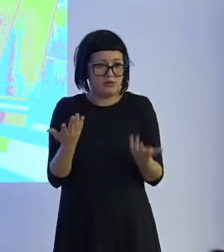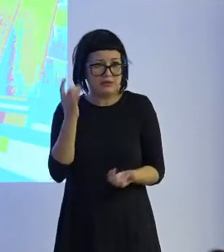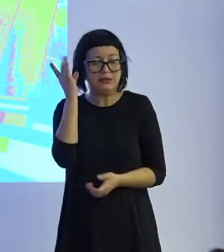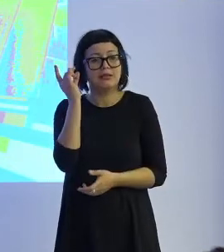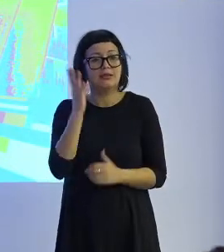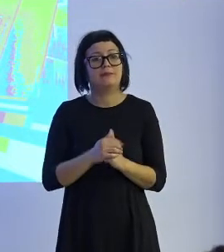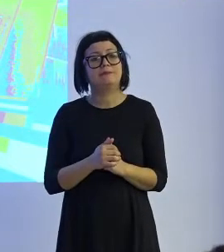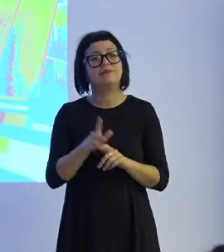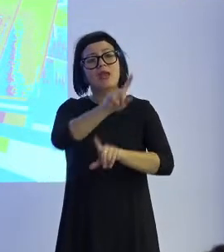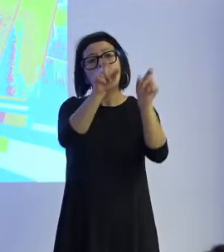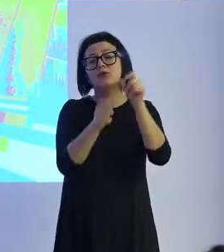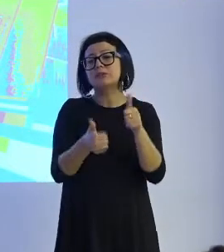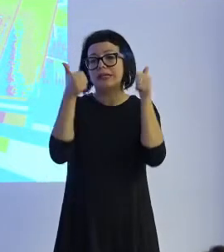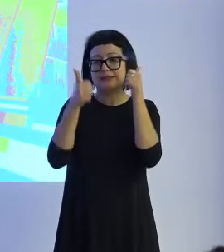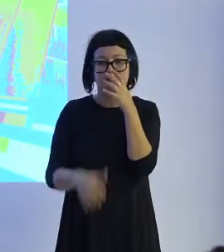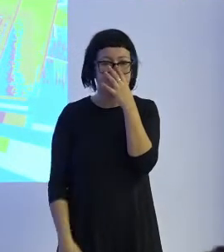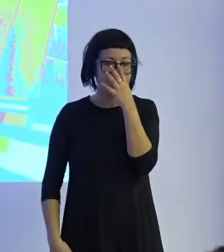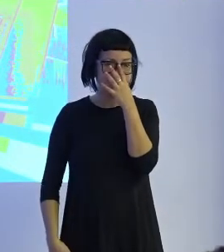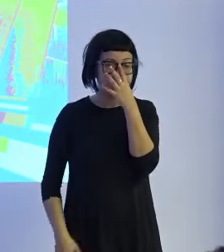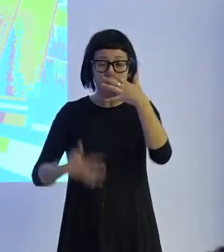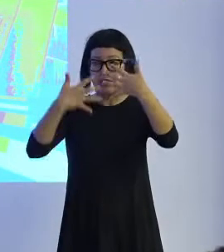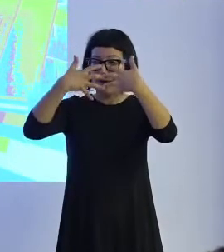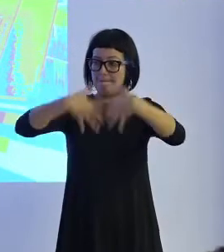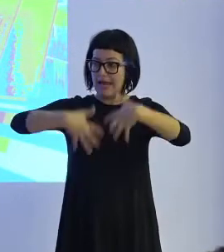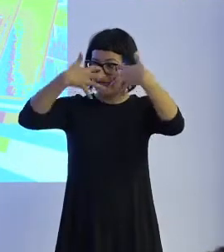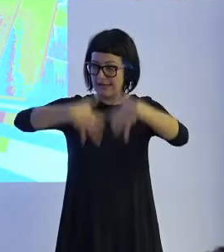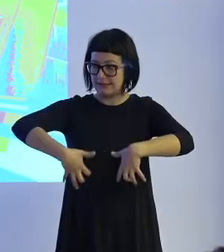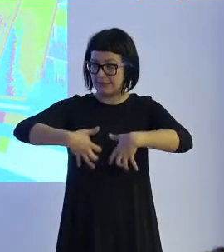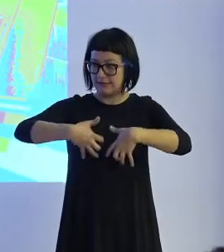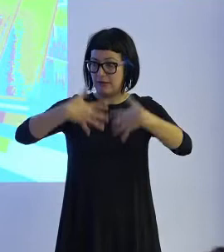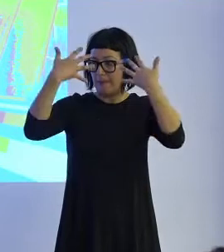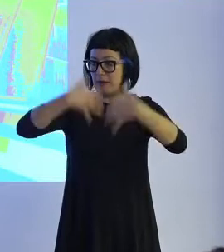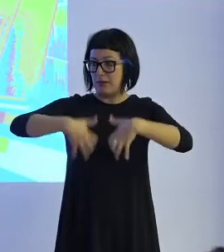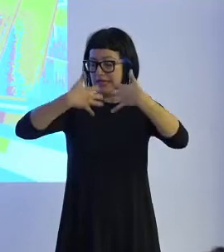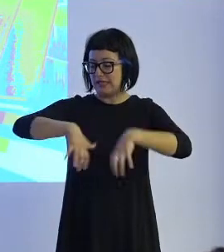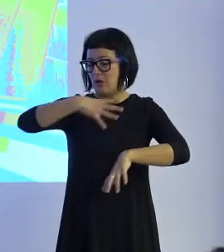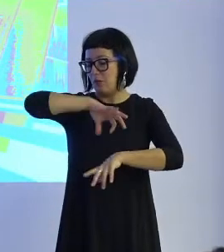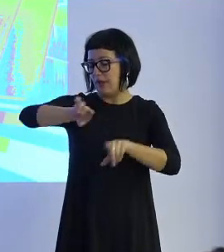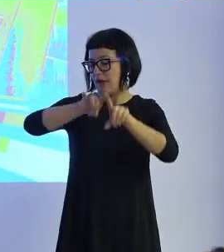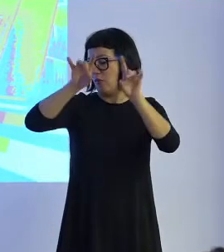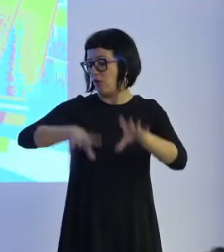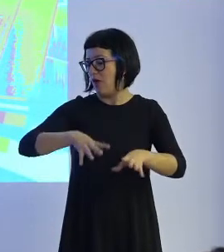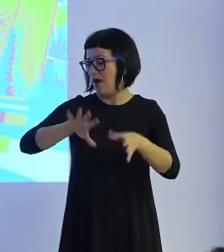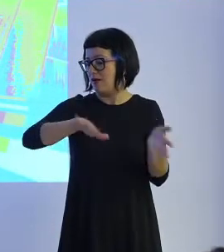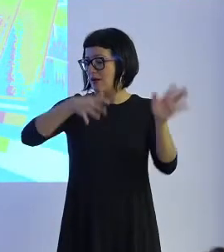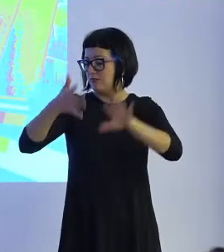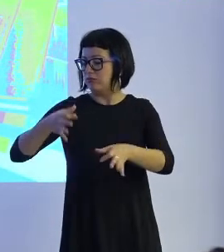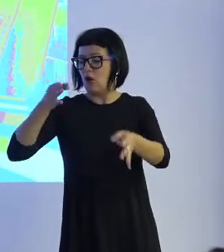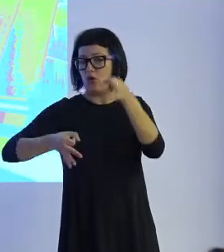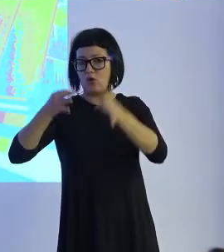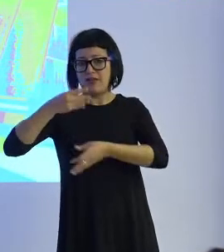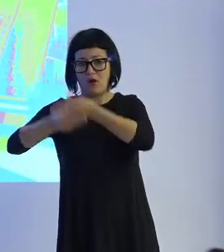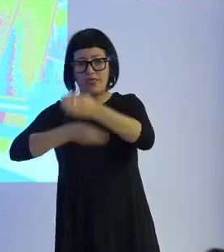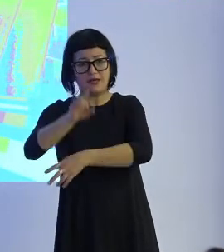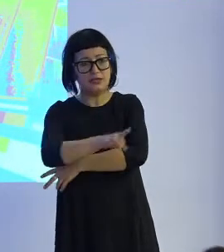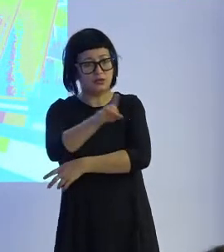Más interrogantes. ¿Pueden las máquinas o podrían llegar las máquinas a realizar actos jurídicos? No